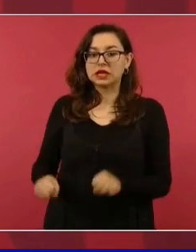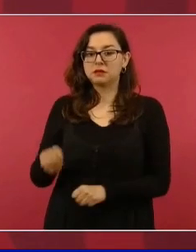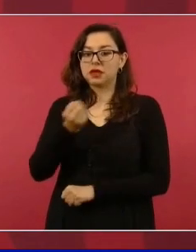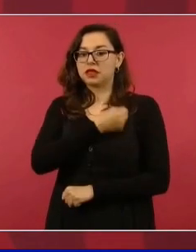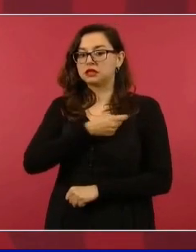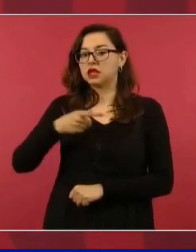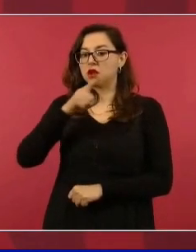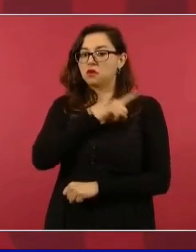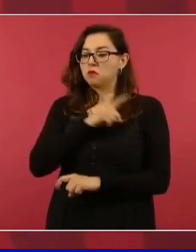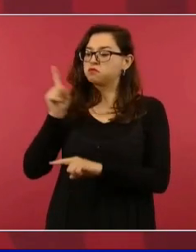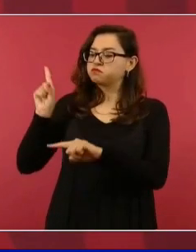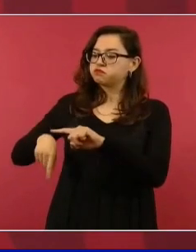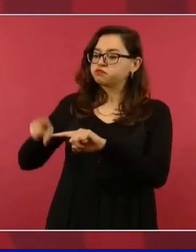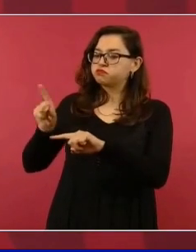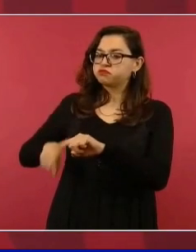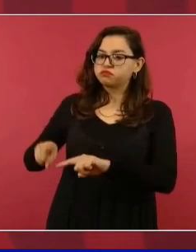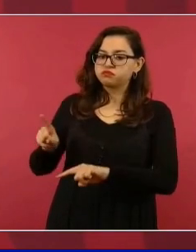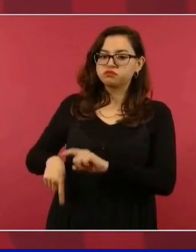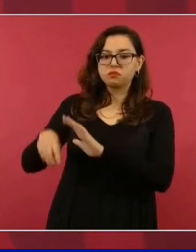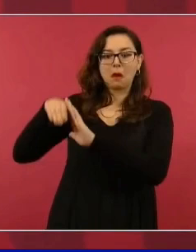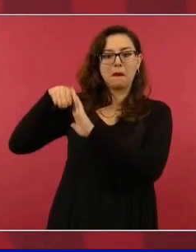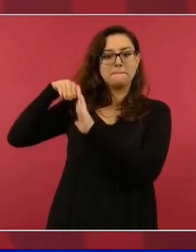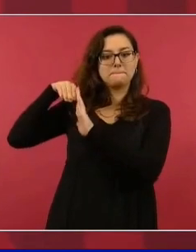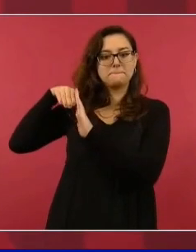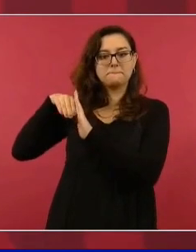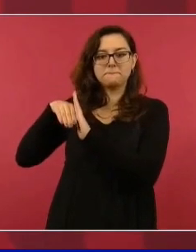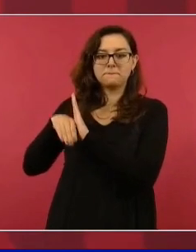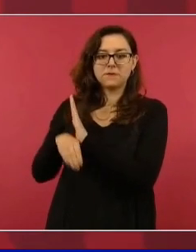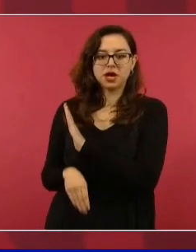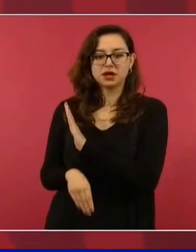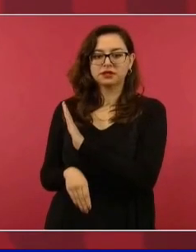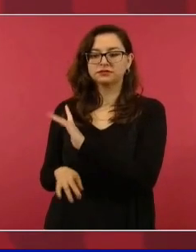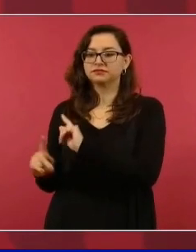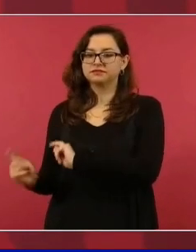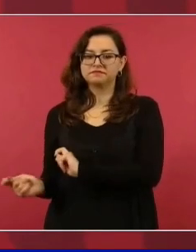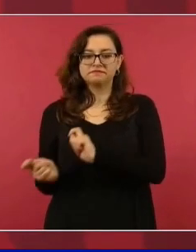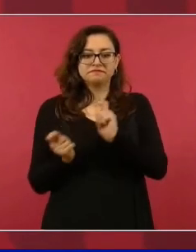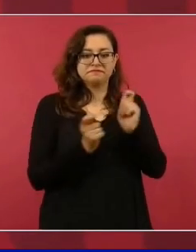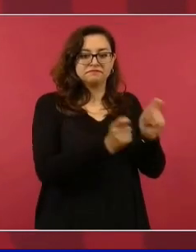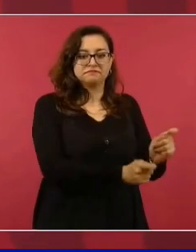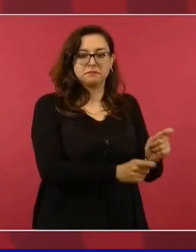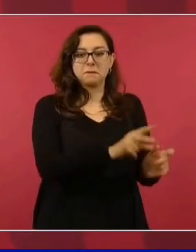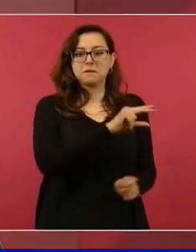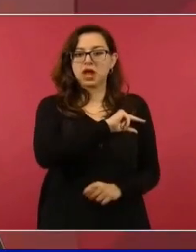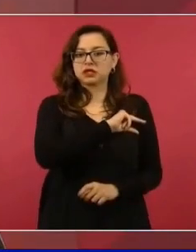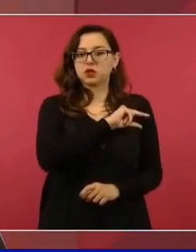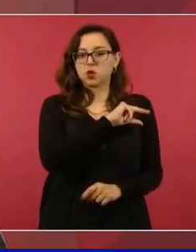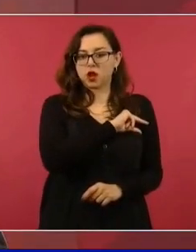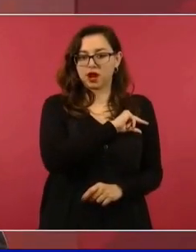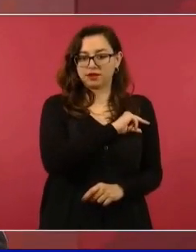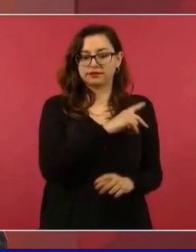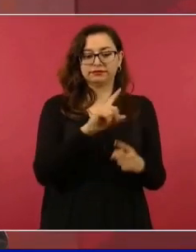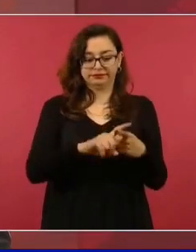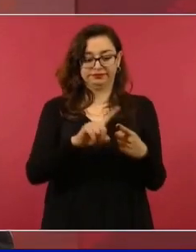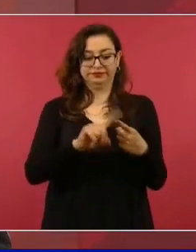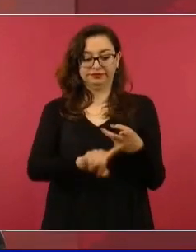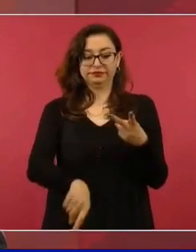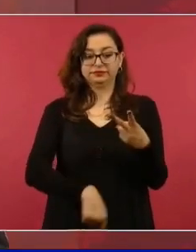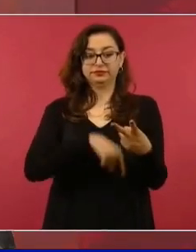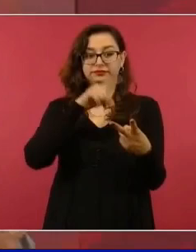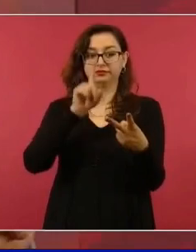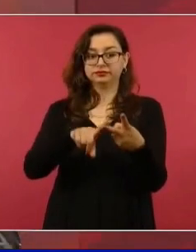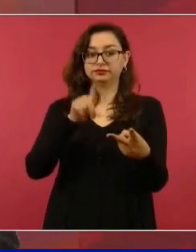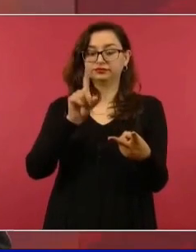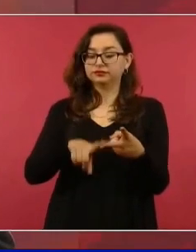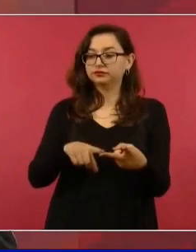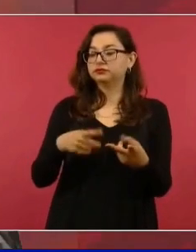cómo nos quedamos sin médicos, cómo